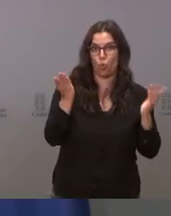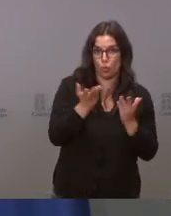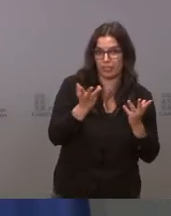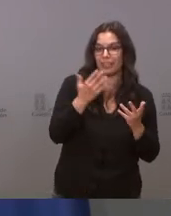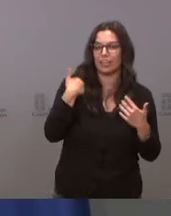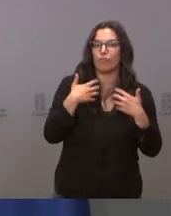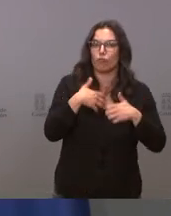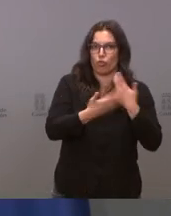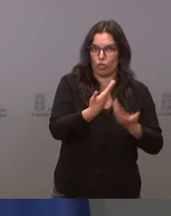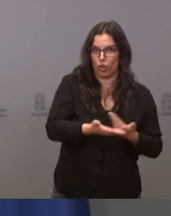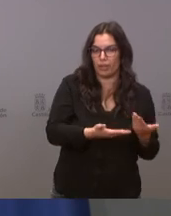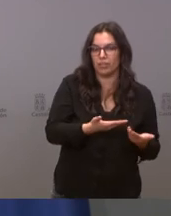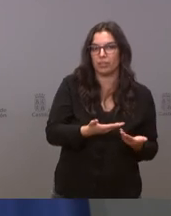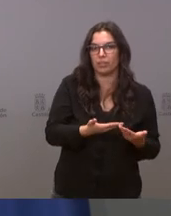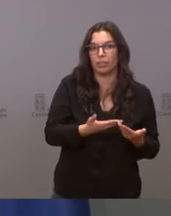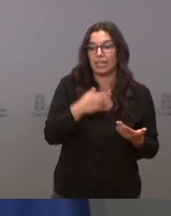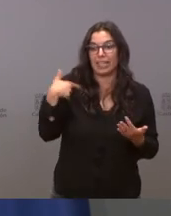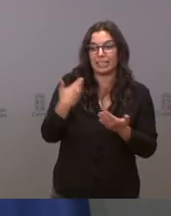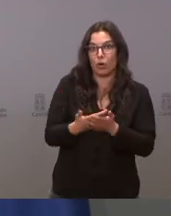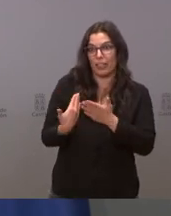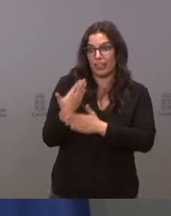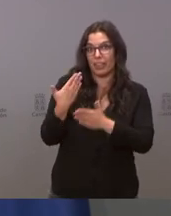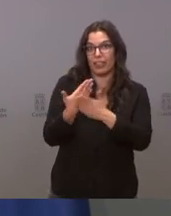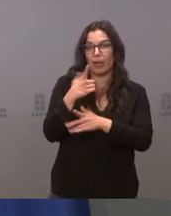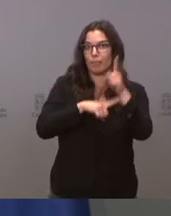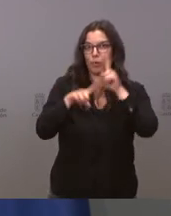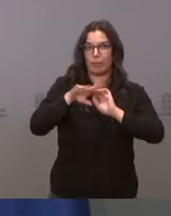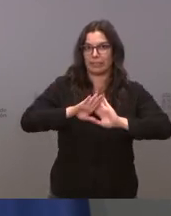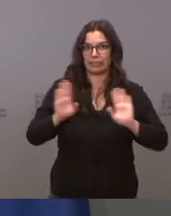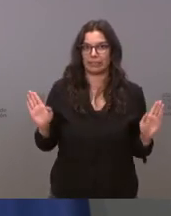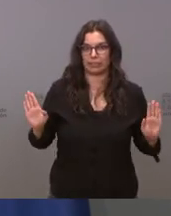días no se ha registrado incidencia